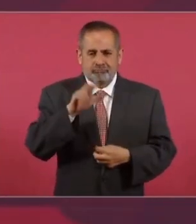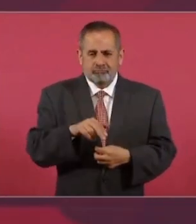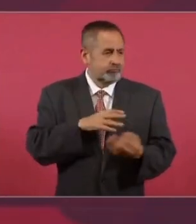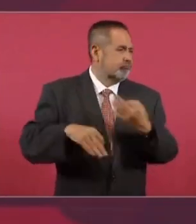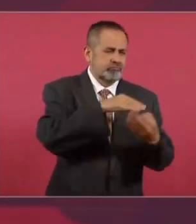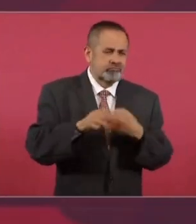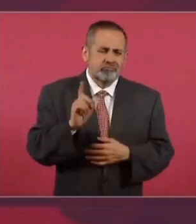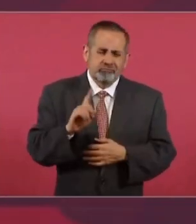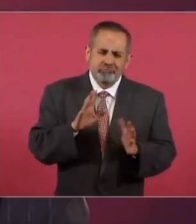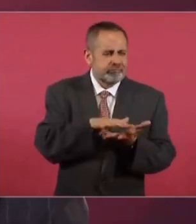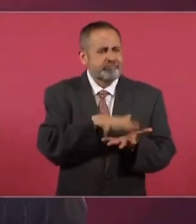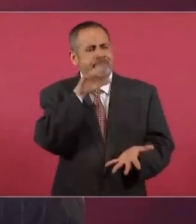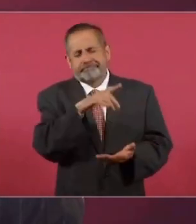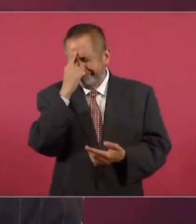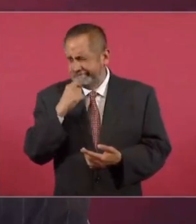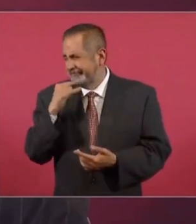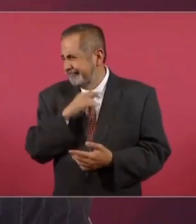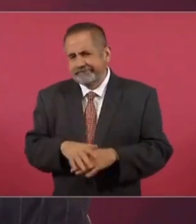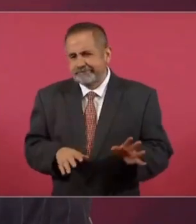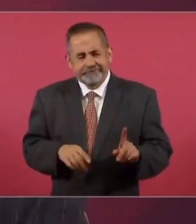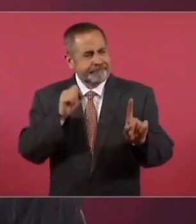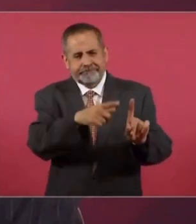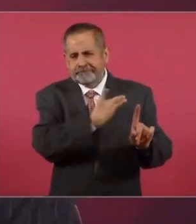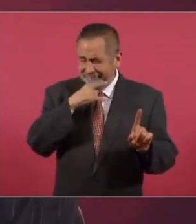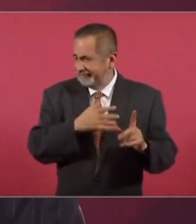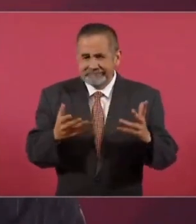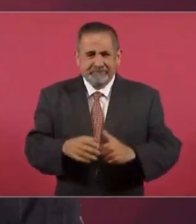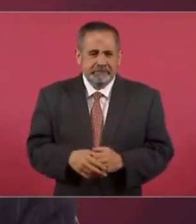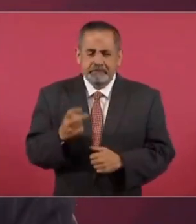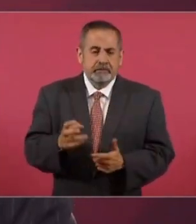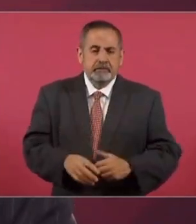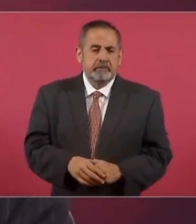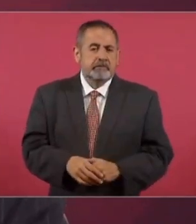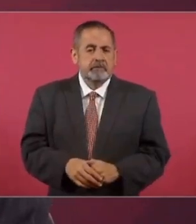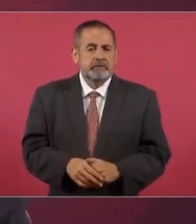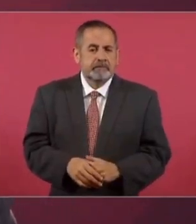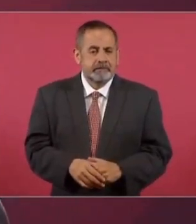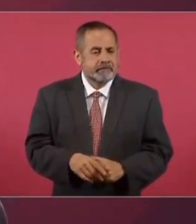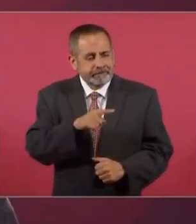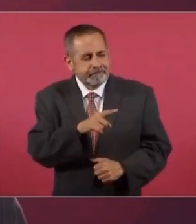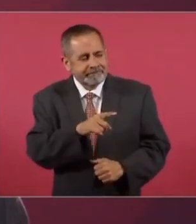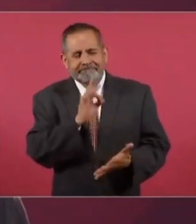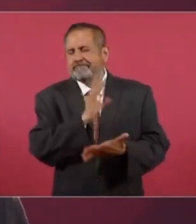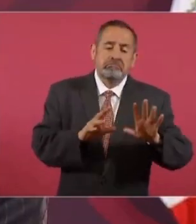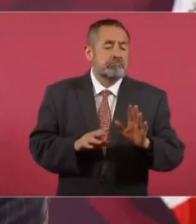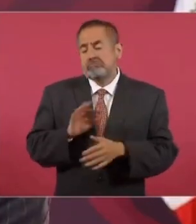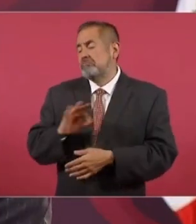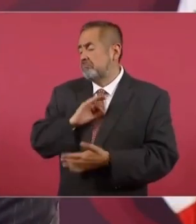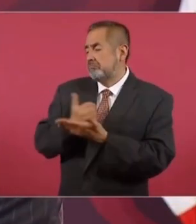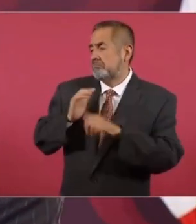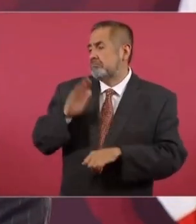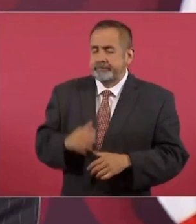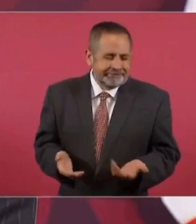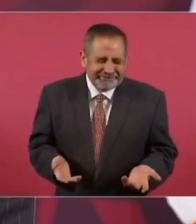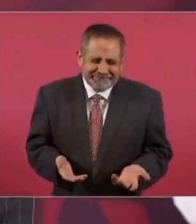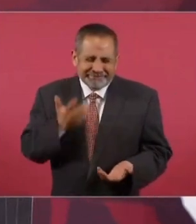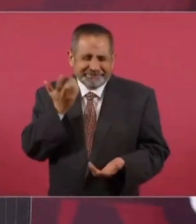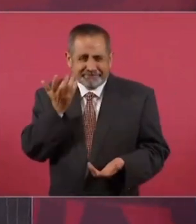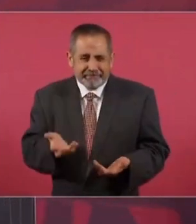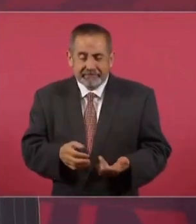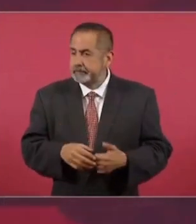No quiero generalizar, pero de la mayoría. Y en este caso de la Presidenta. Por eso son predecibles. Entonces, ayer